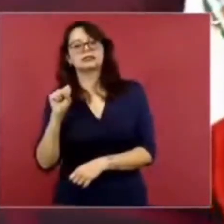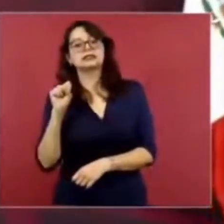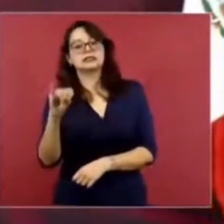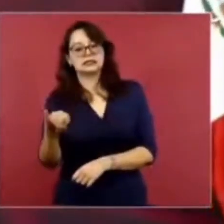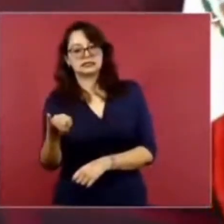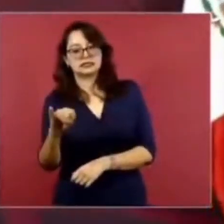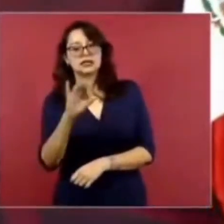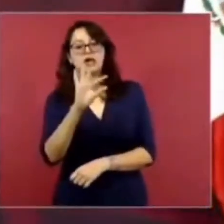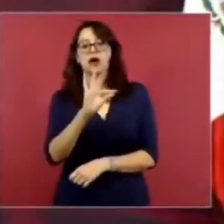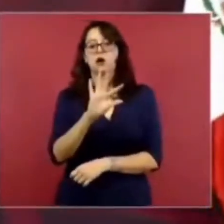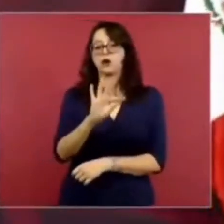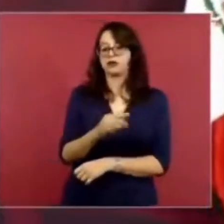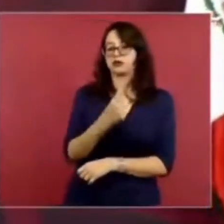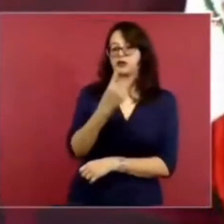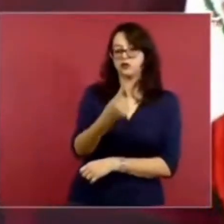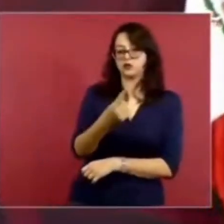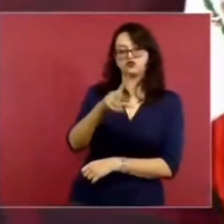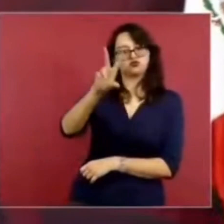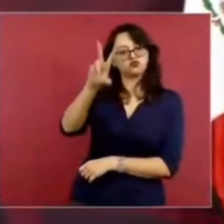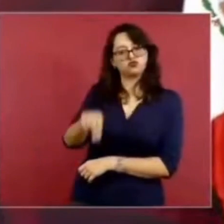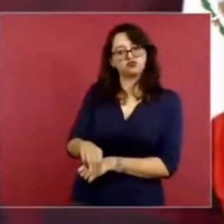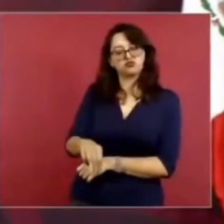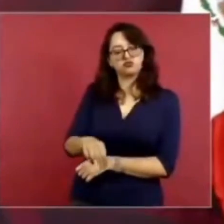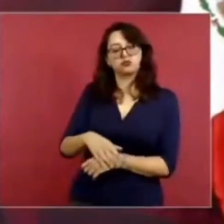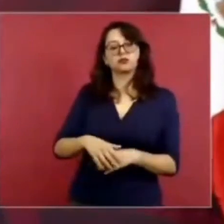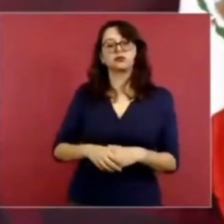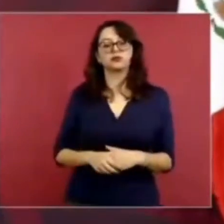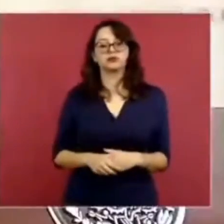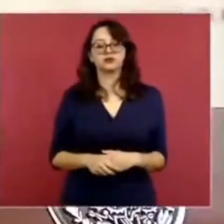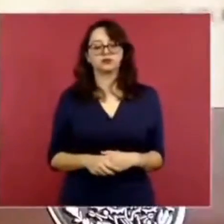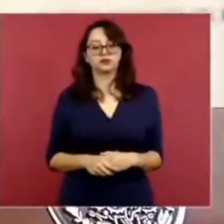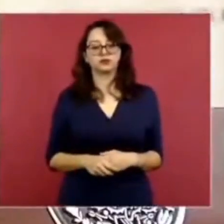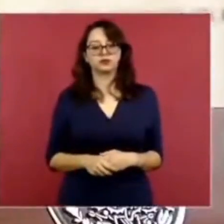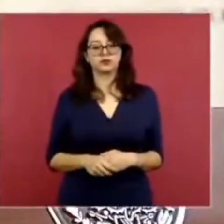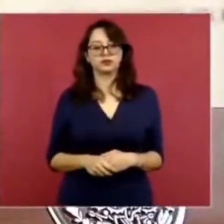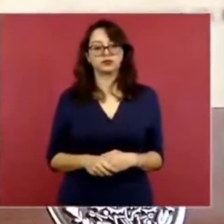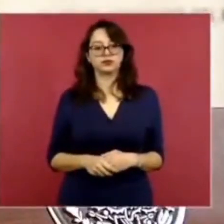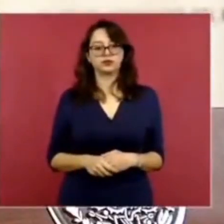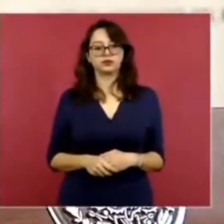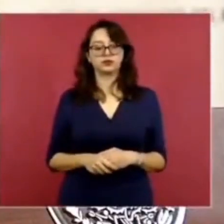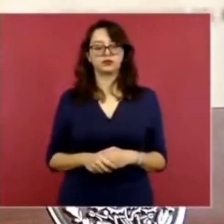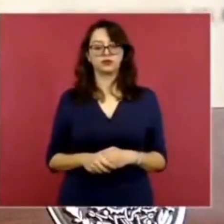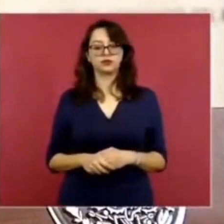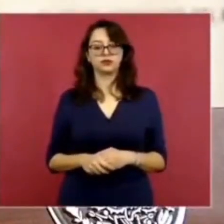41 en contra. ¿Les digo quiénes fueron los